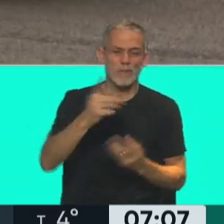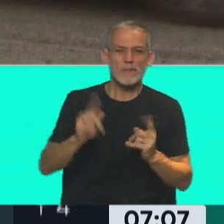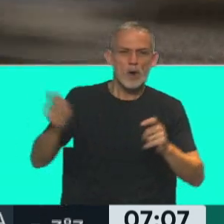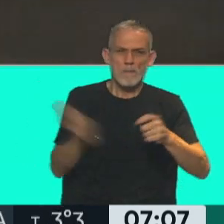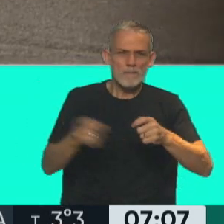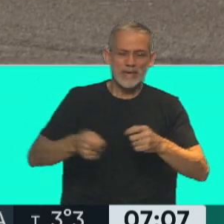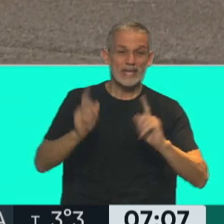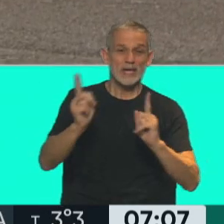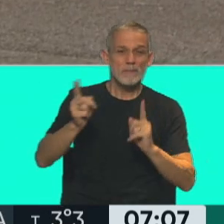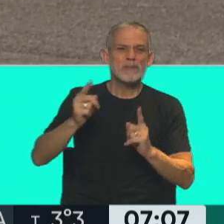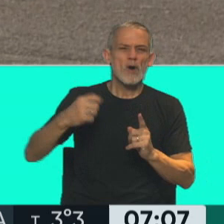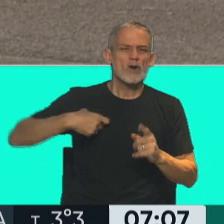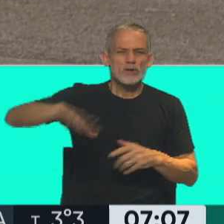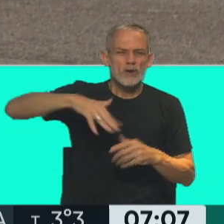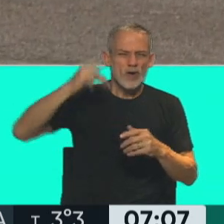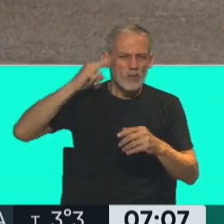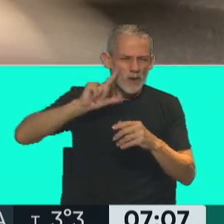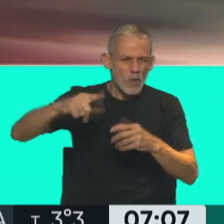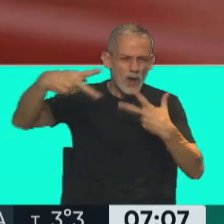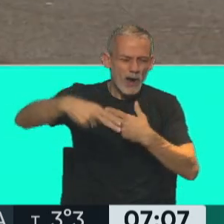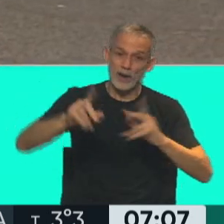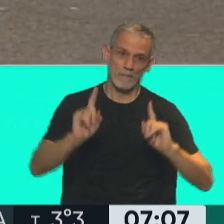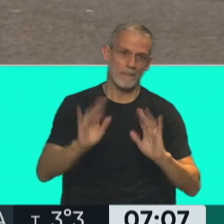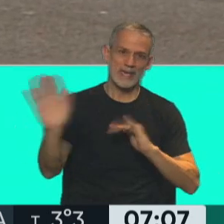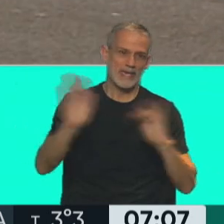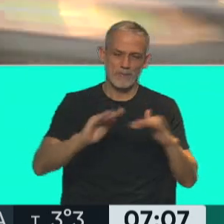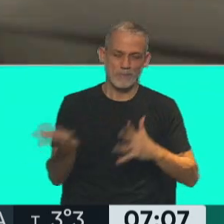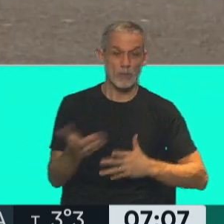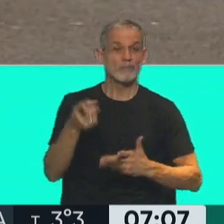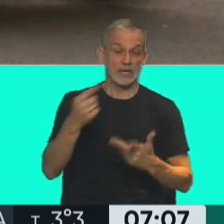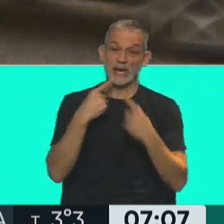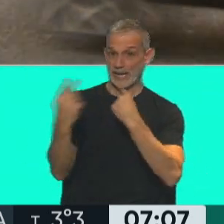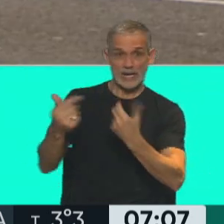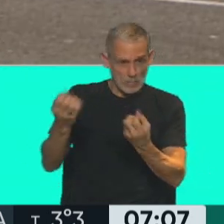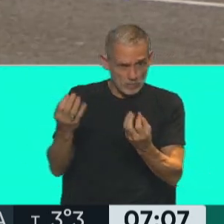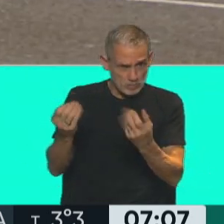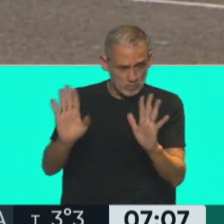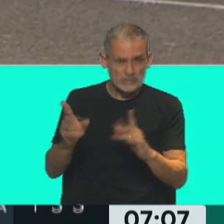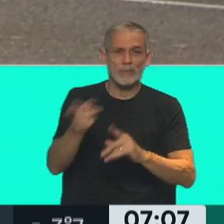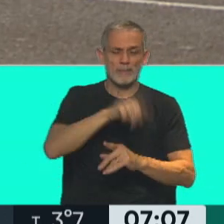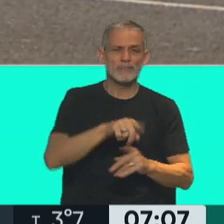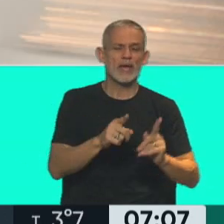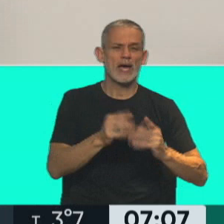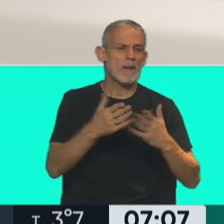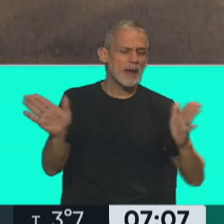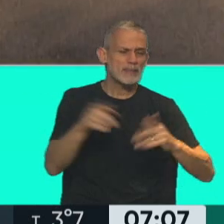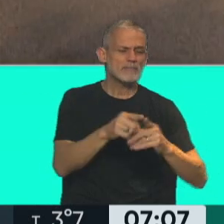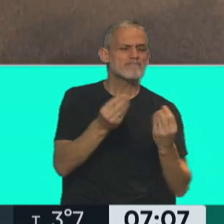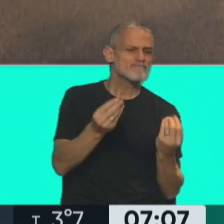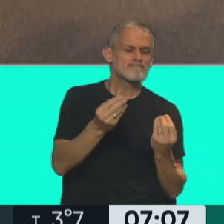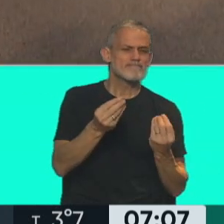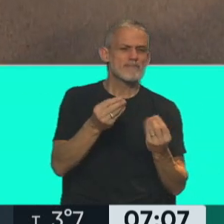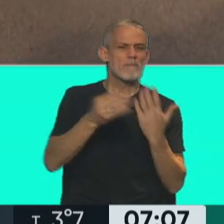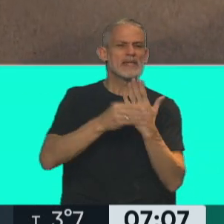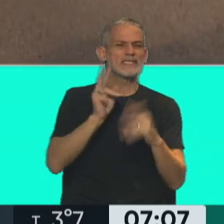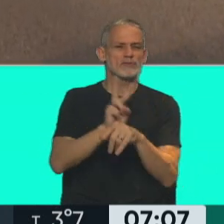movimientos sociales. A ver, por un lado es el reclamo, por otro lado fue la acción del